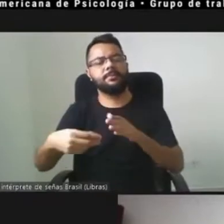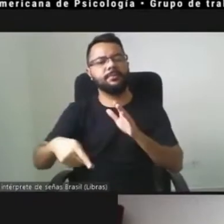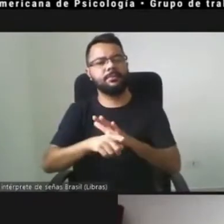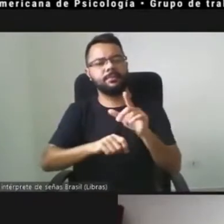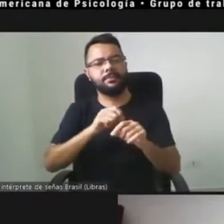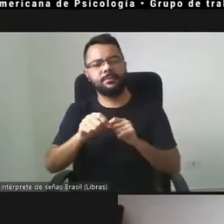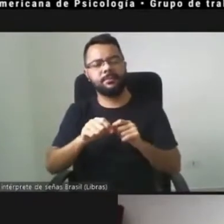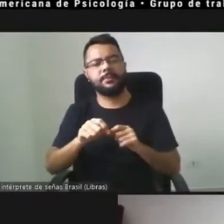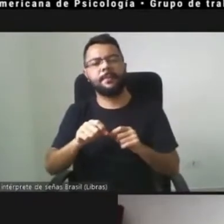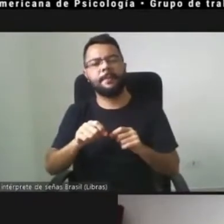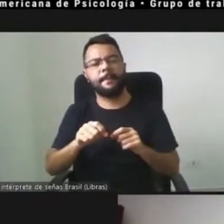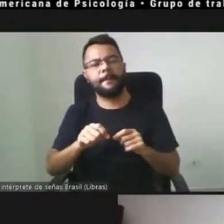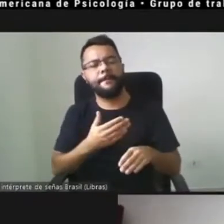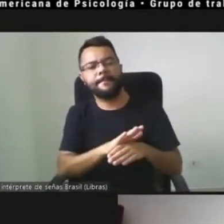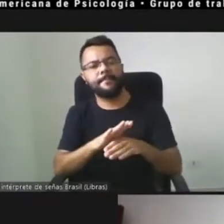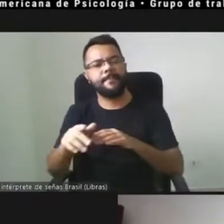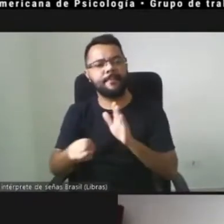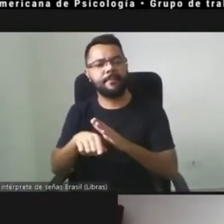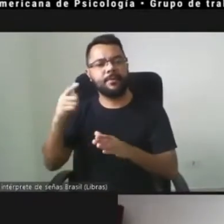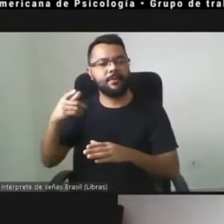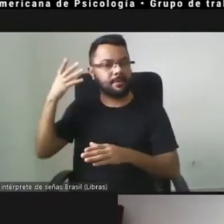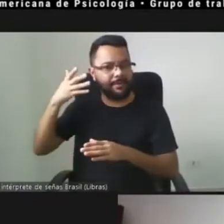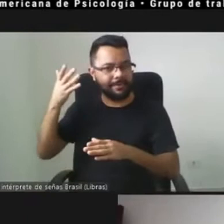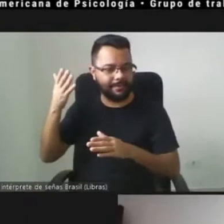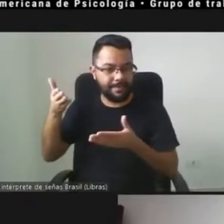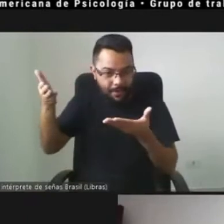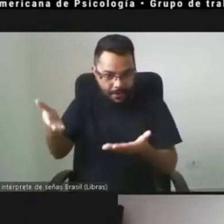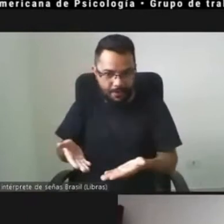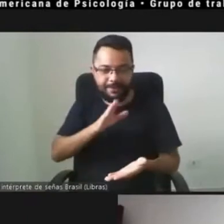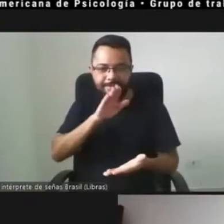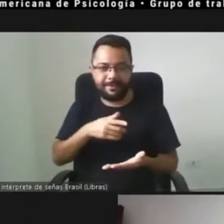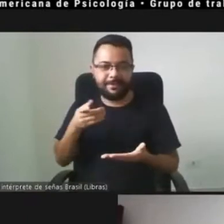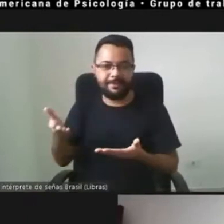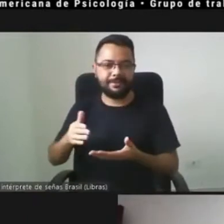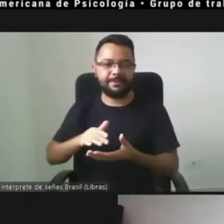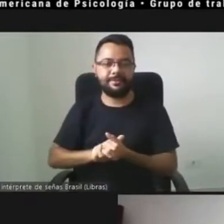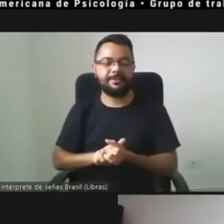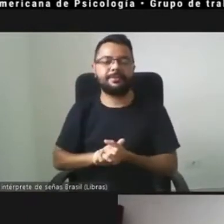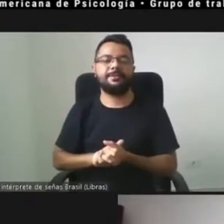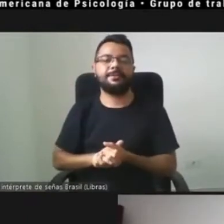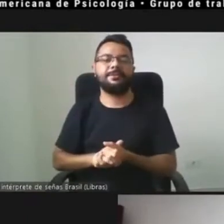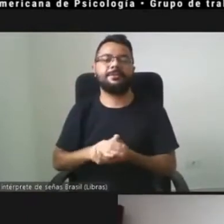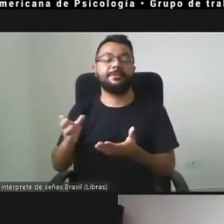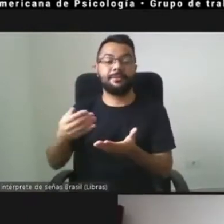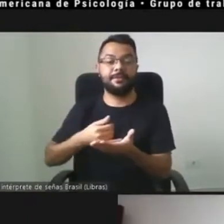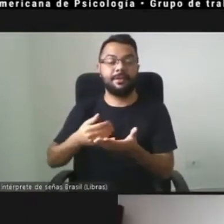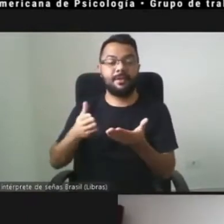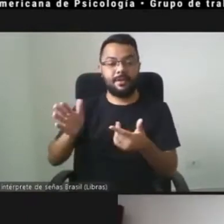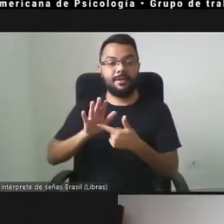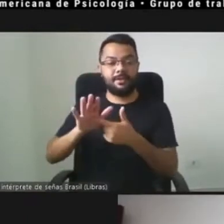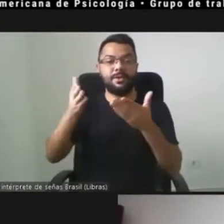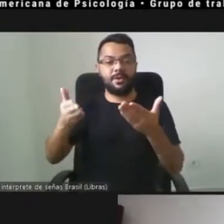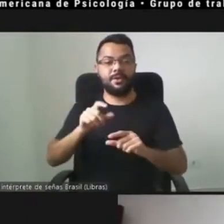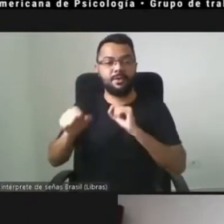y su ponencia con que nos de introducir al día de hoy se llama